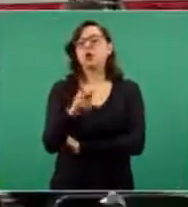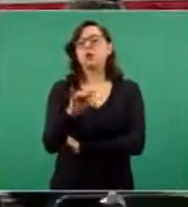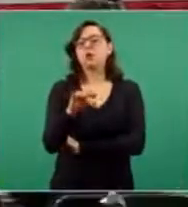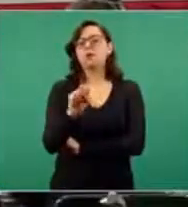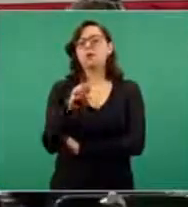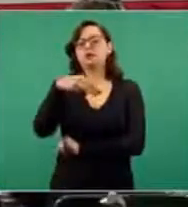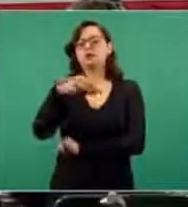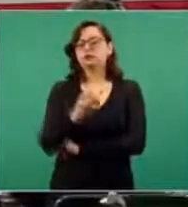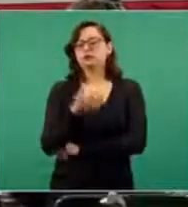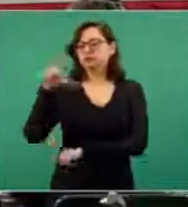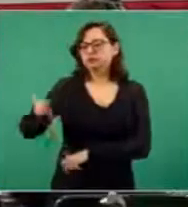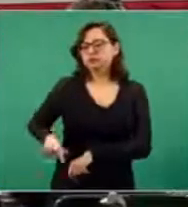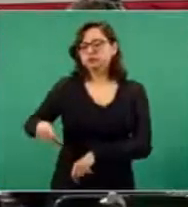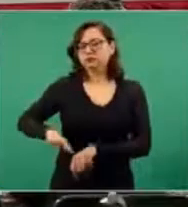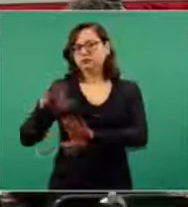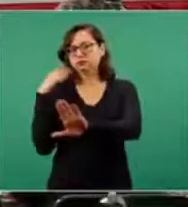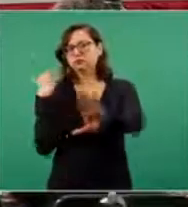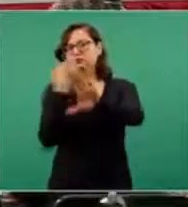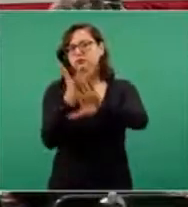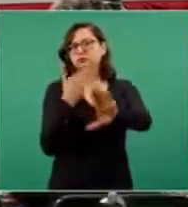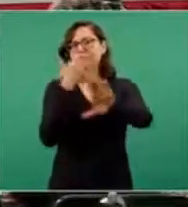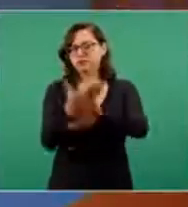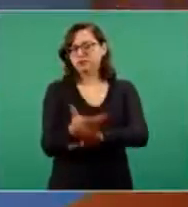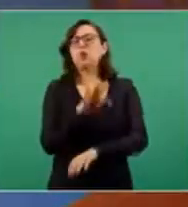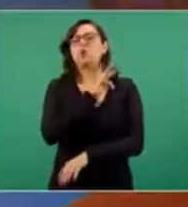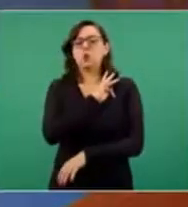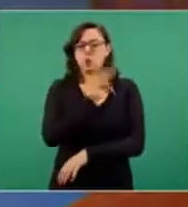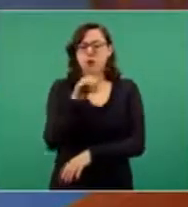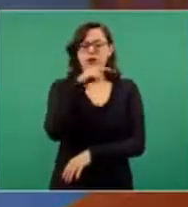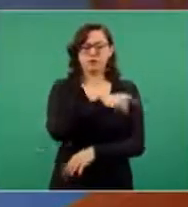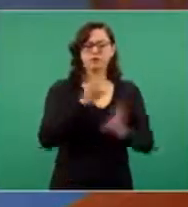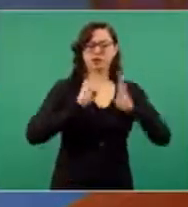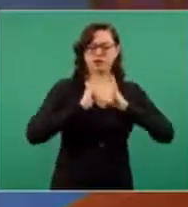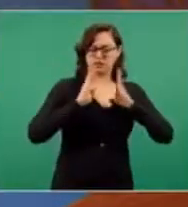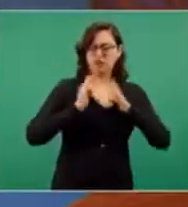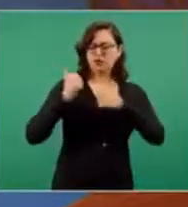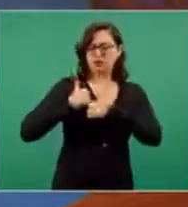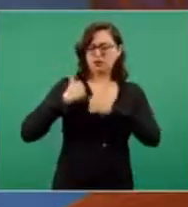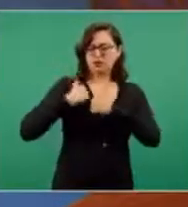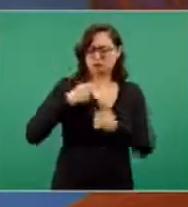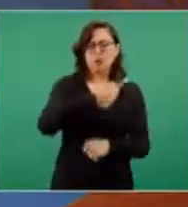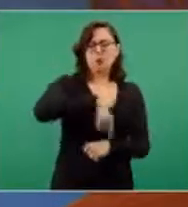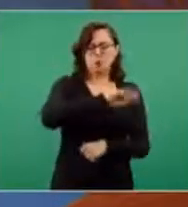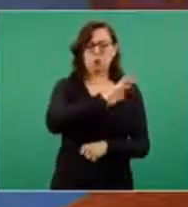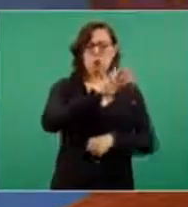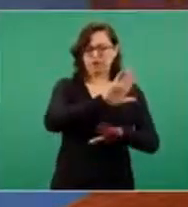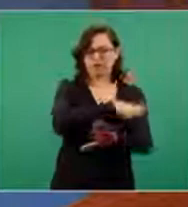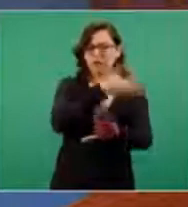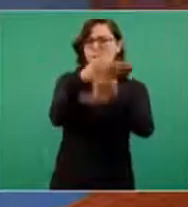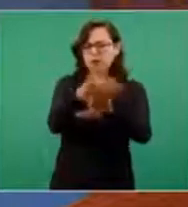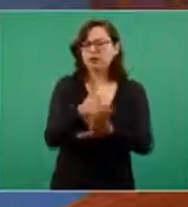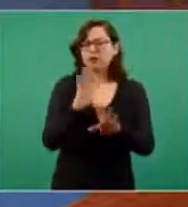el ejército o militares, pero las condiciones